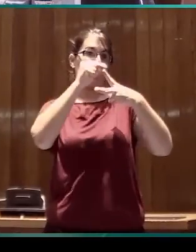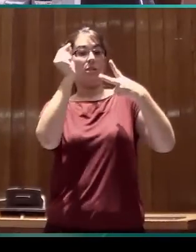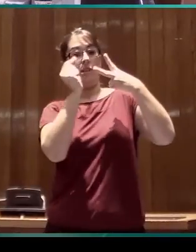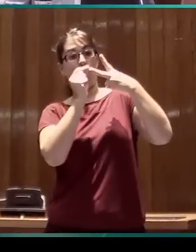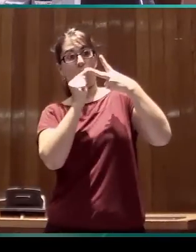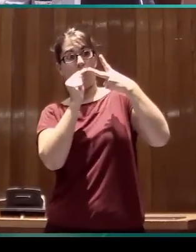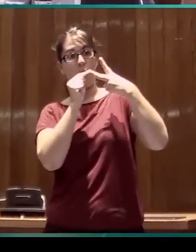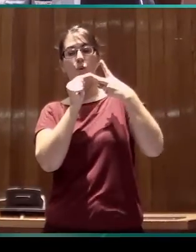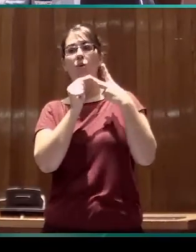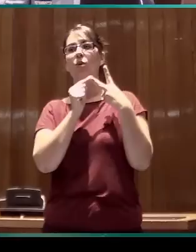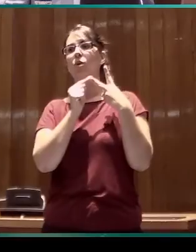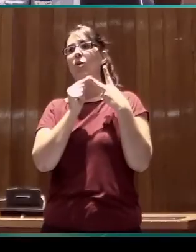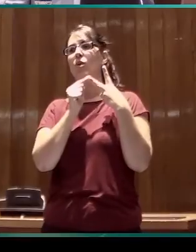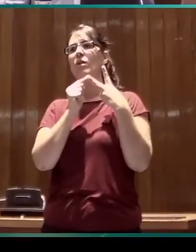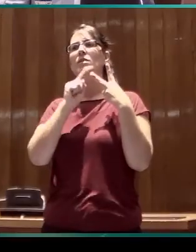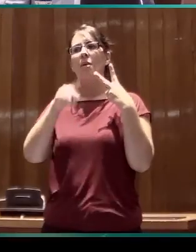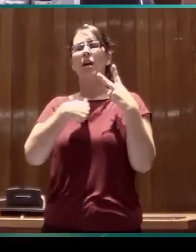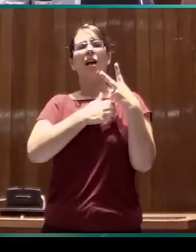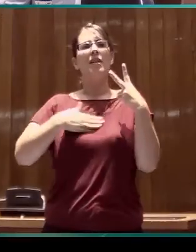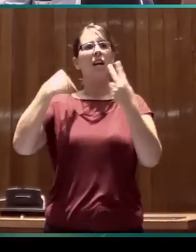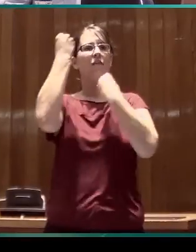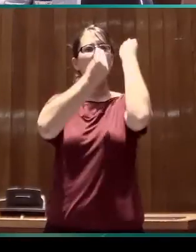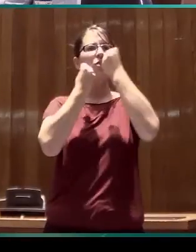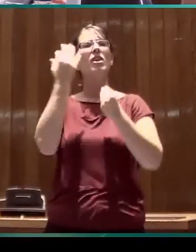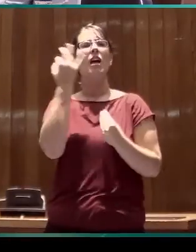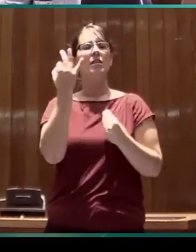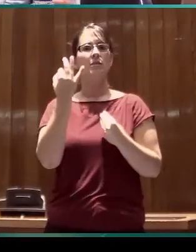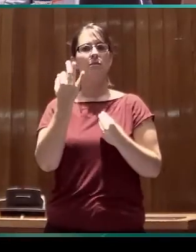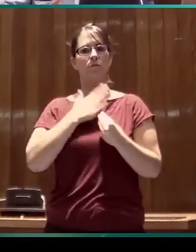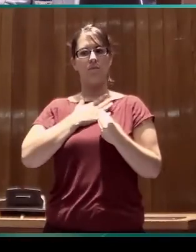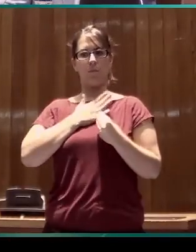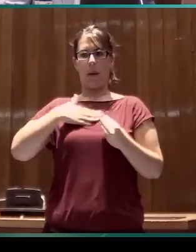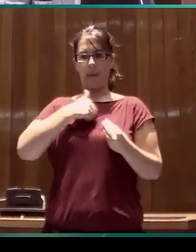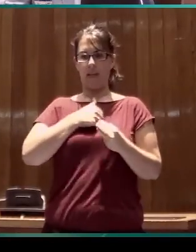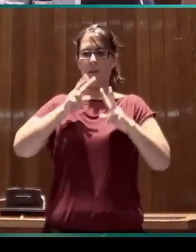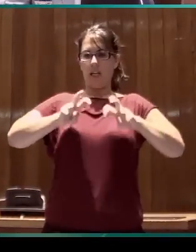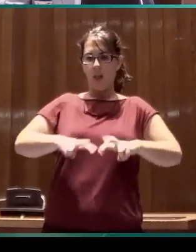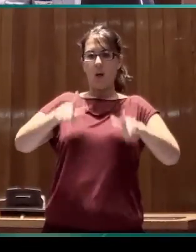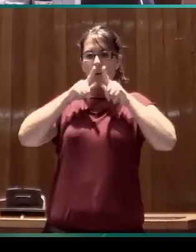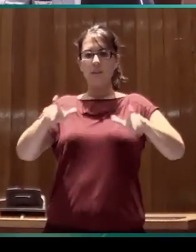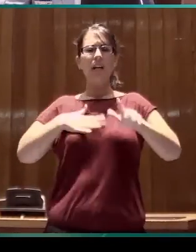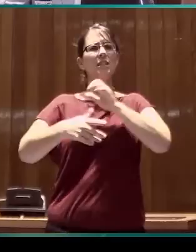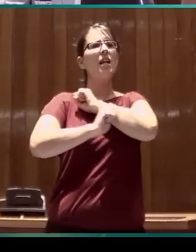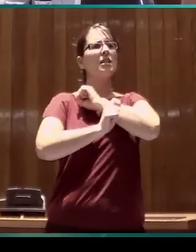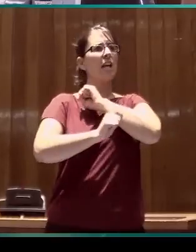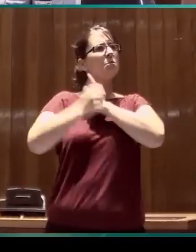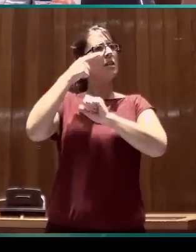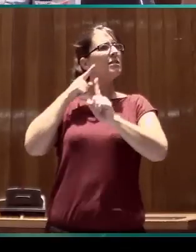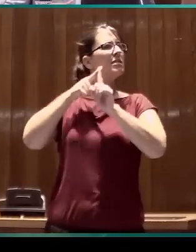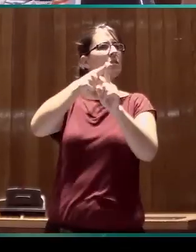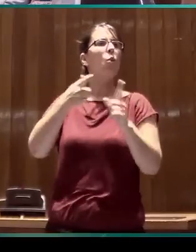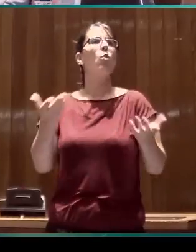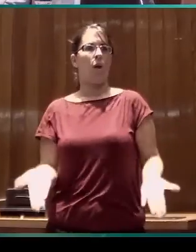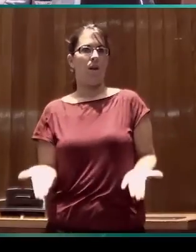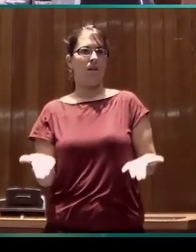también reflexionar sobre qué estrategias y seguimos como investigadores, como lingüistas, para